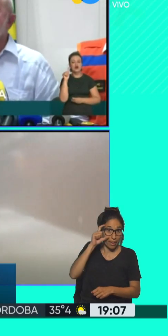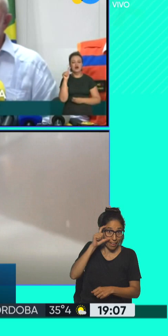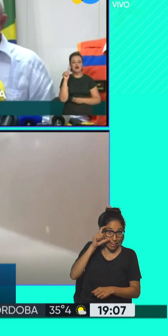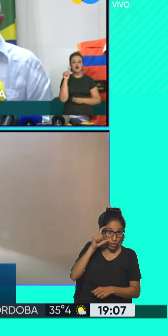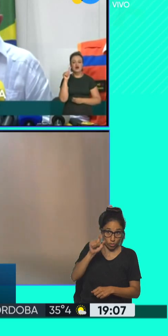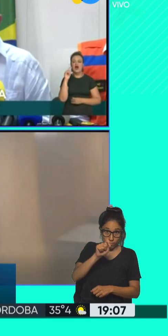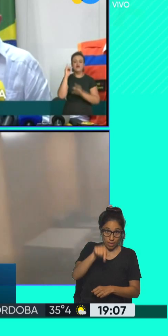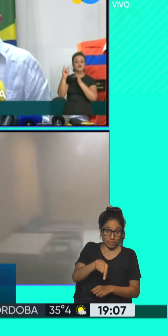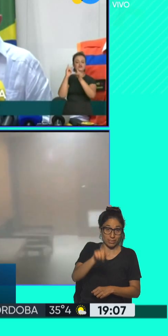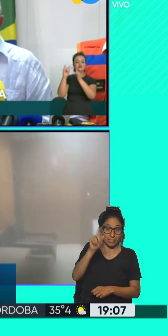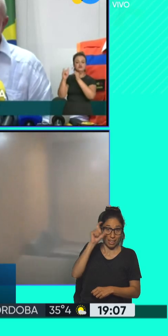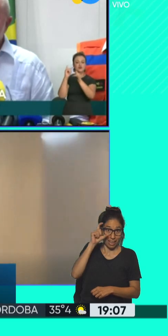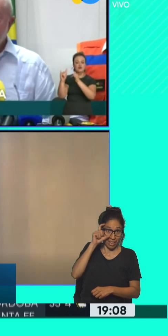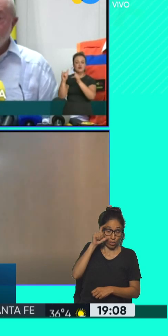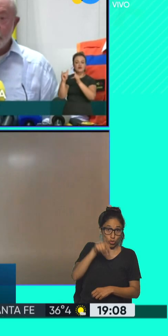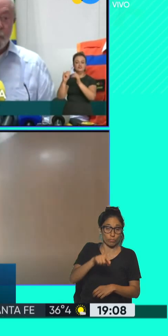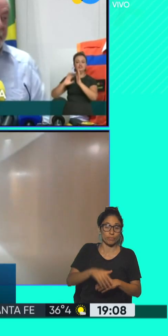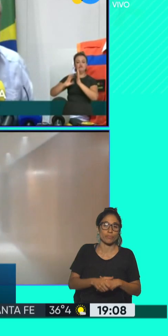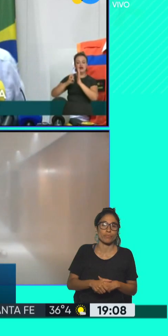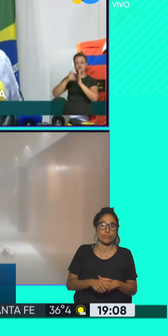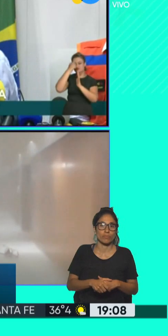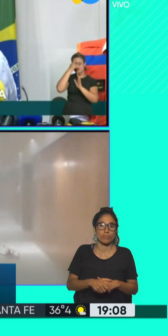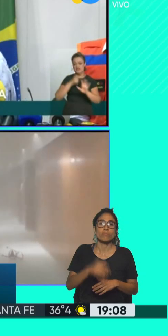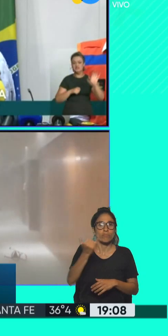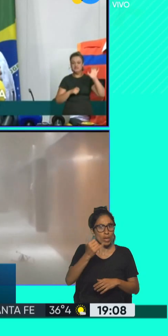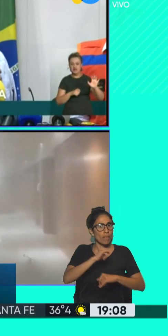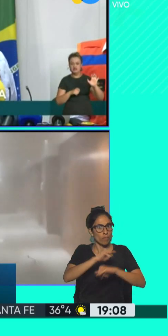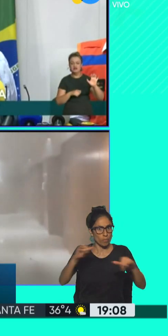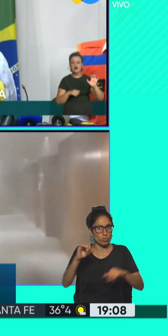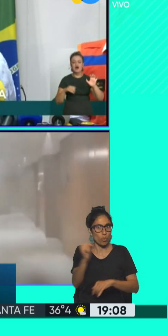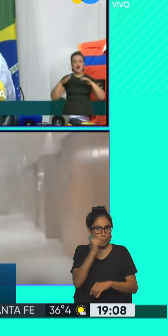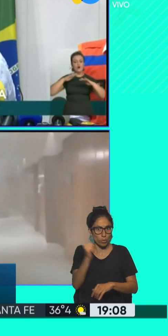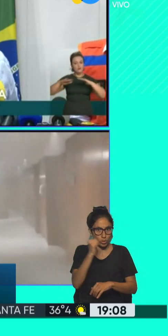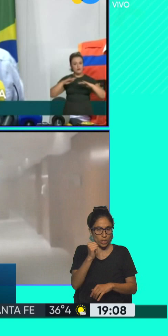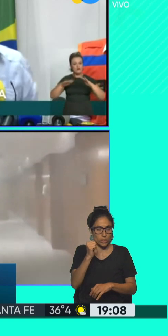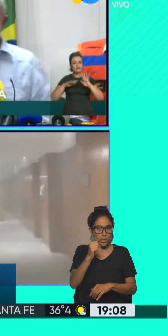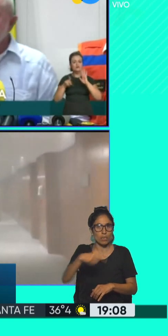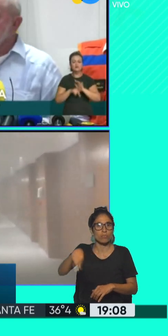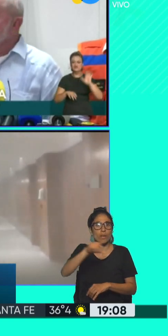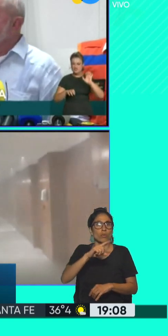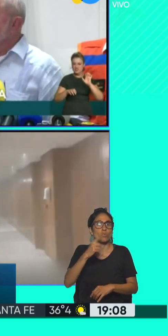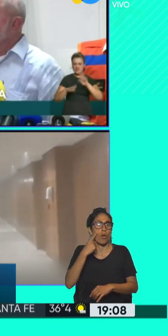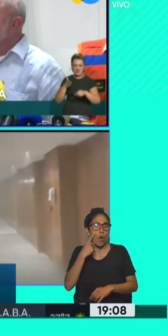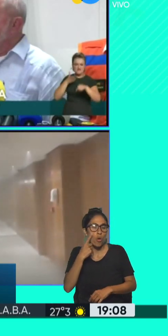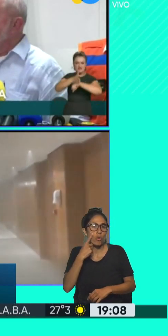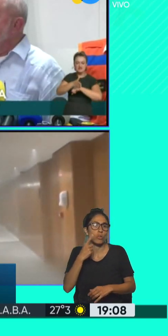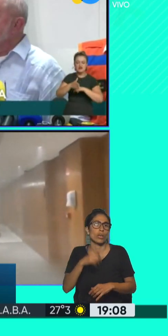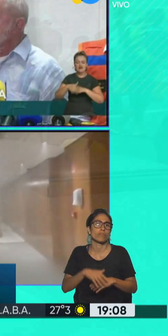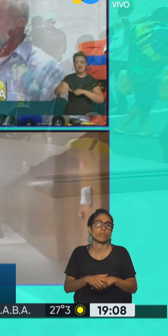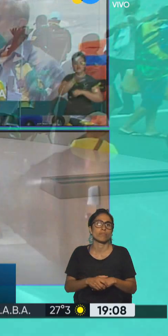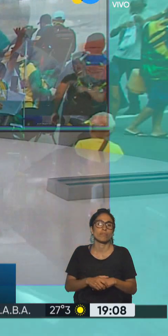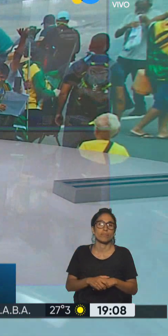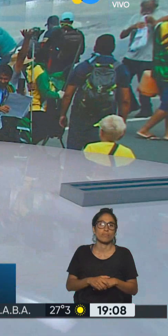información importante para compartir con ustedes en el inicio de esta edición del noticiero que es que se ha restablecido